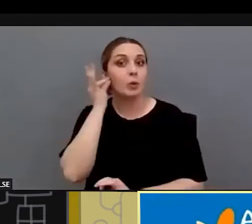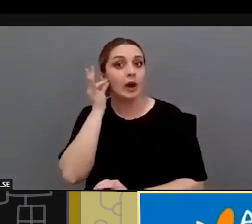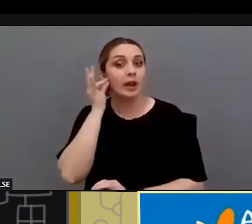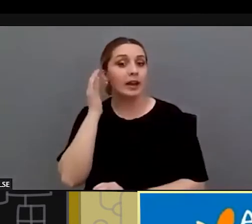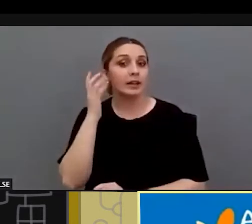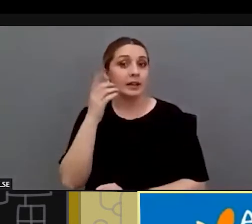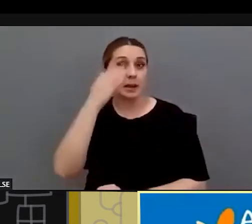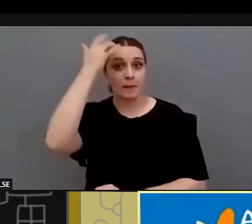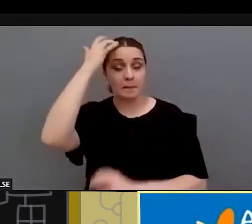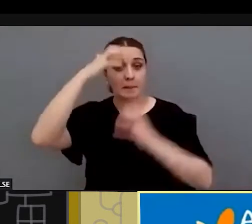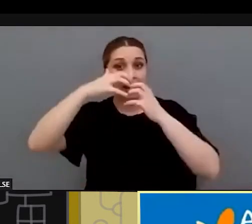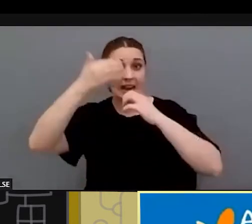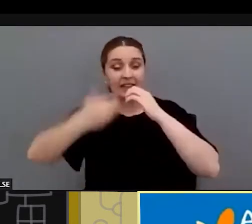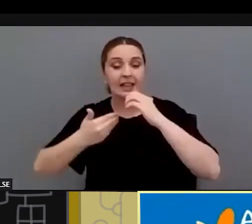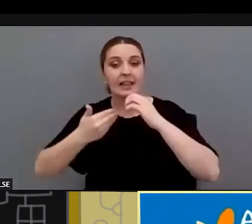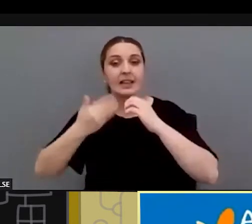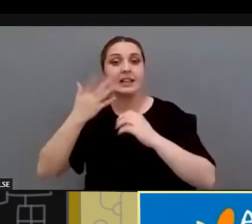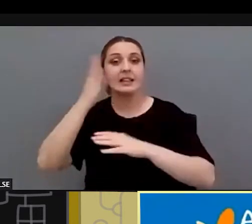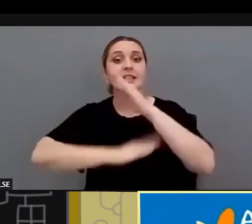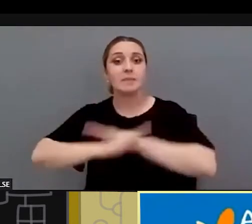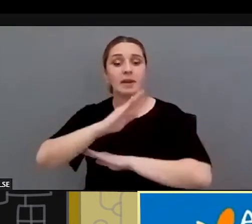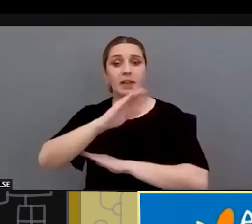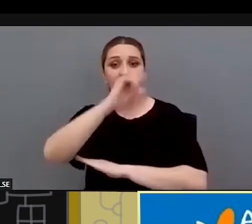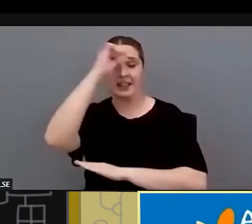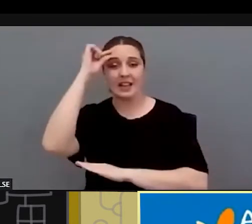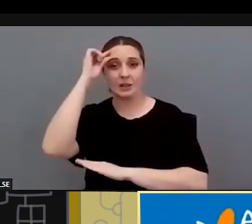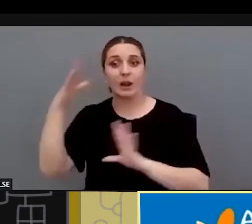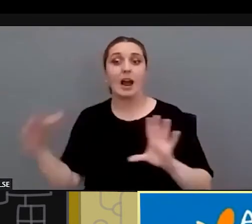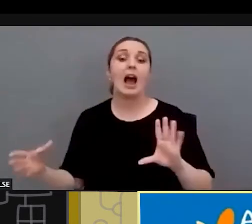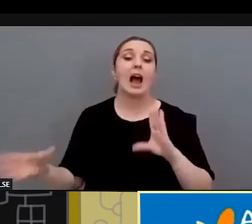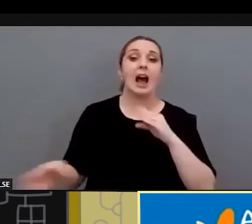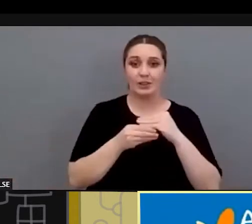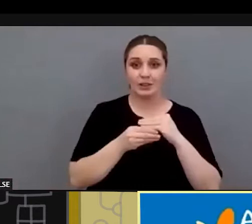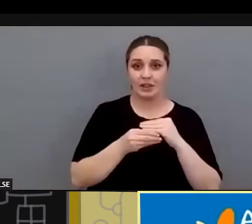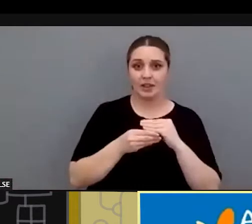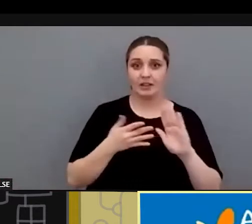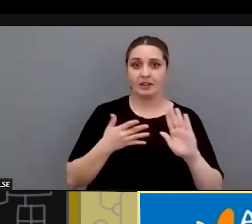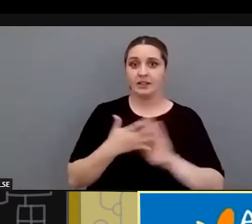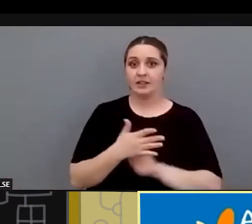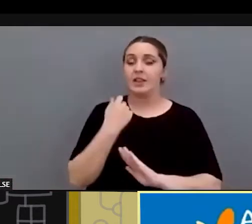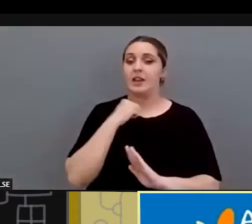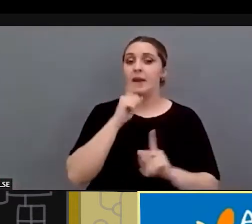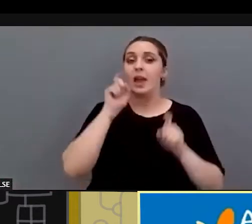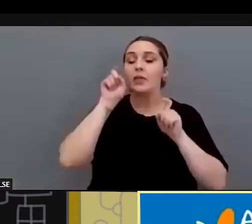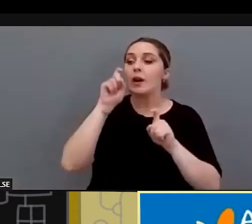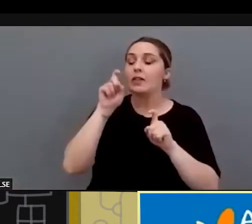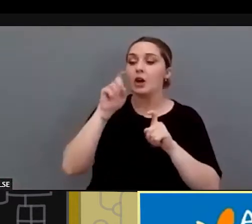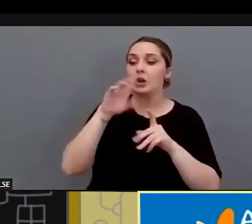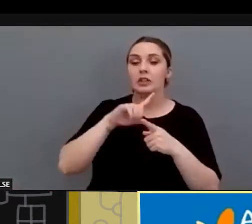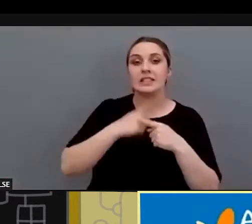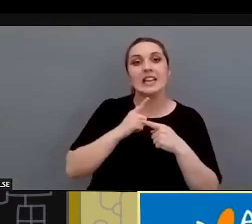cerebral tienen discapacidad intelectual asociada a la parálisis cerebral tenemos que articular esa educación sexual